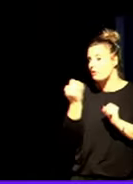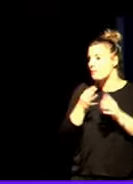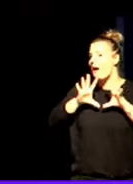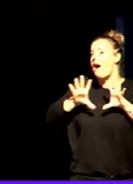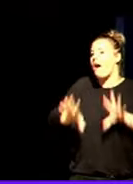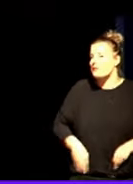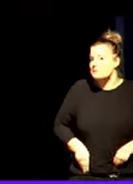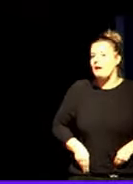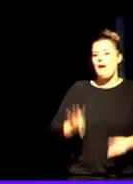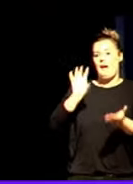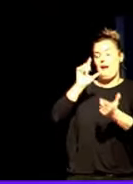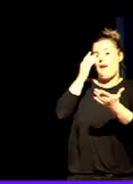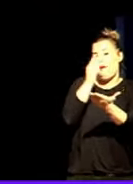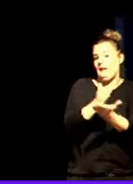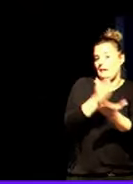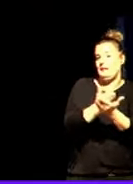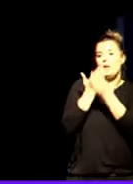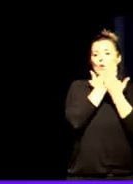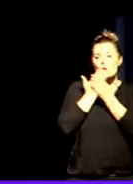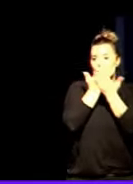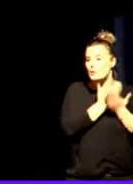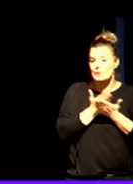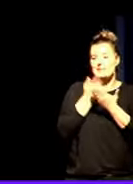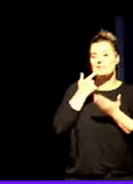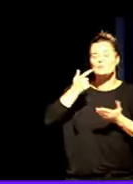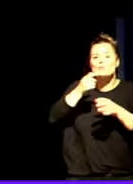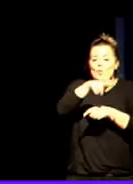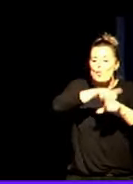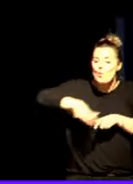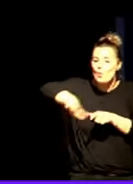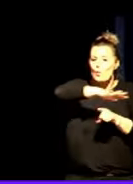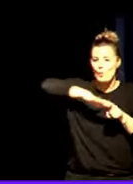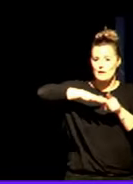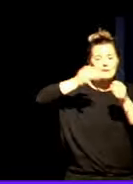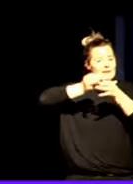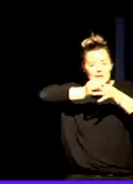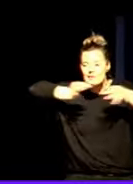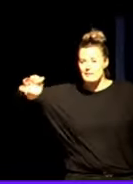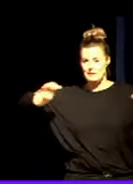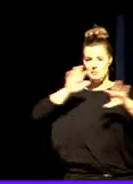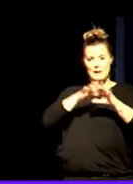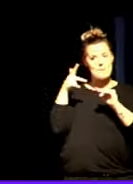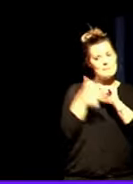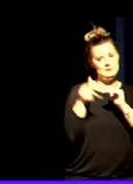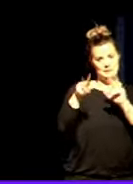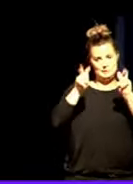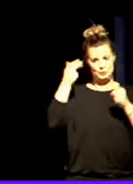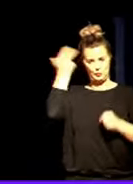escuela, que la ICASTOLA, es un lugar ideal para prevenir las conductas suicidas. Ese es mi propósito, ese es mi objetivo.